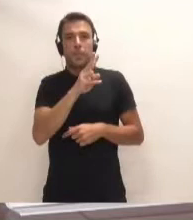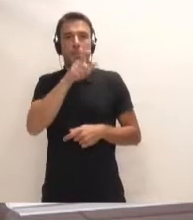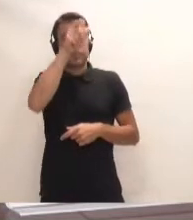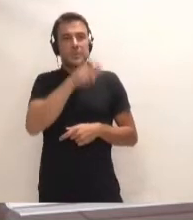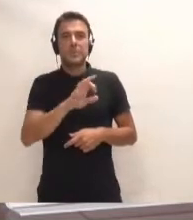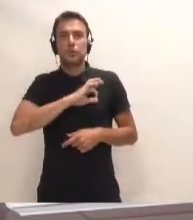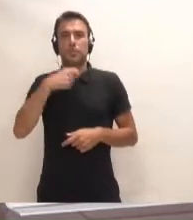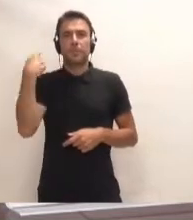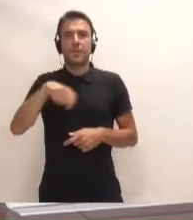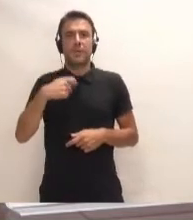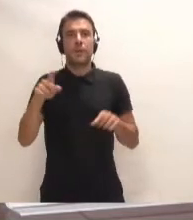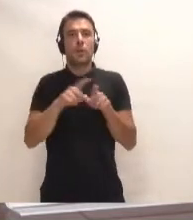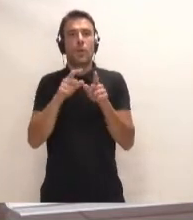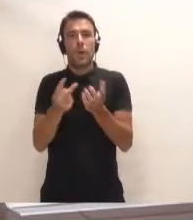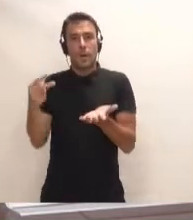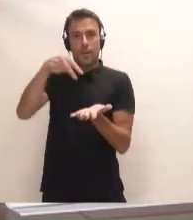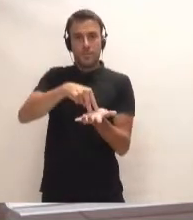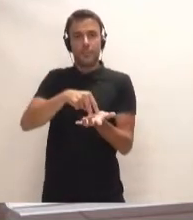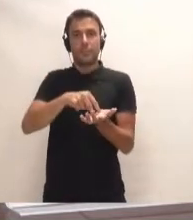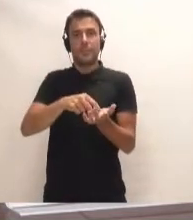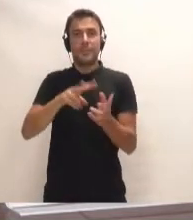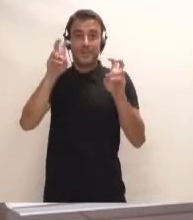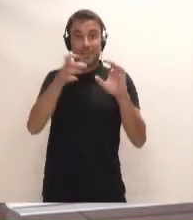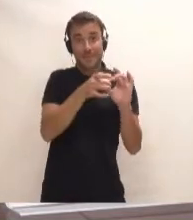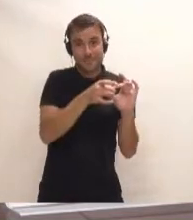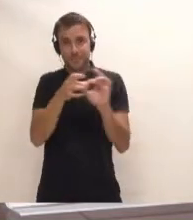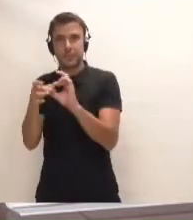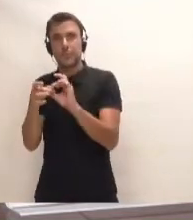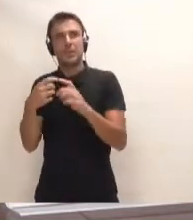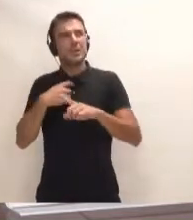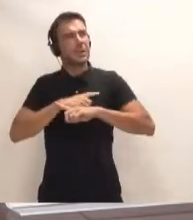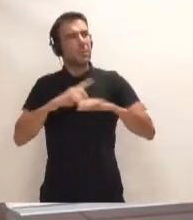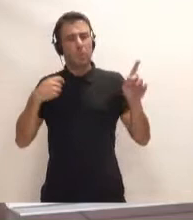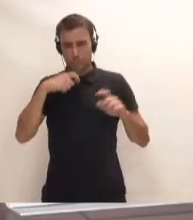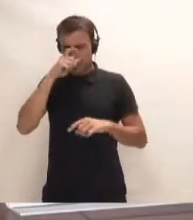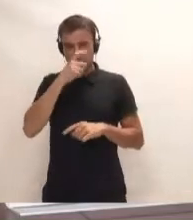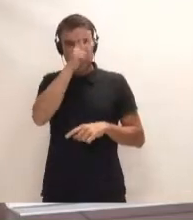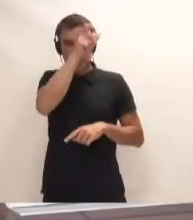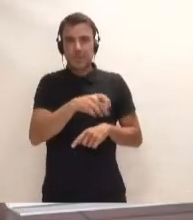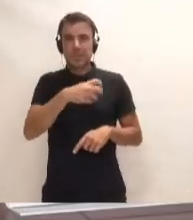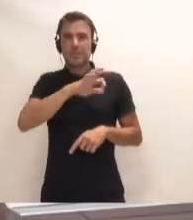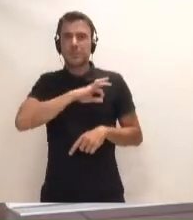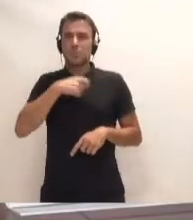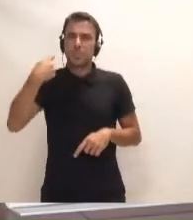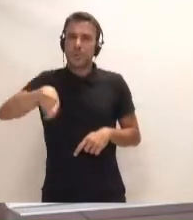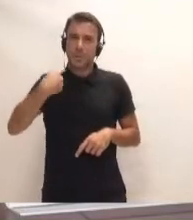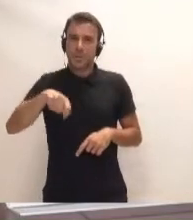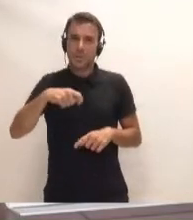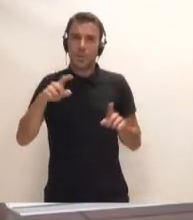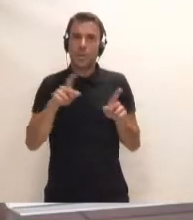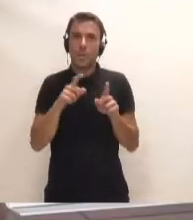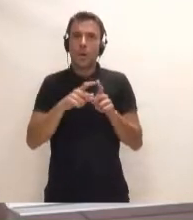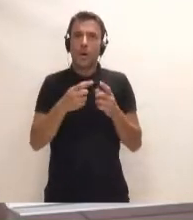hacer una comparecencia al respecto. Tampoco recuerdo que el señor presidente haya tenido tantos